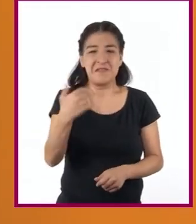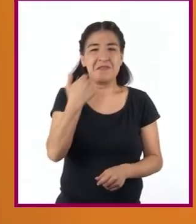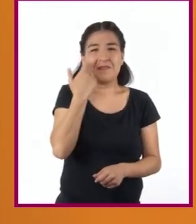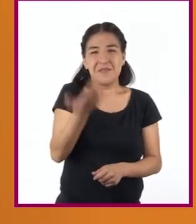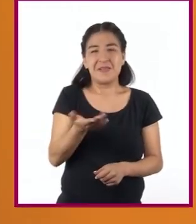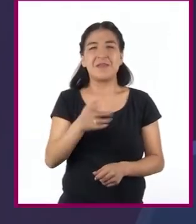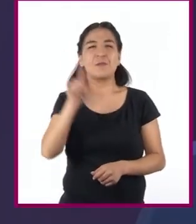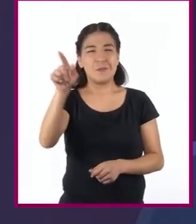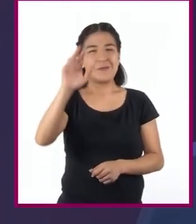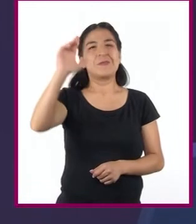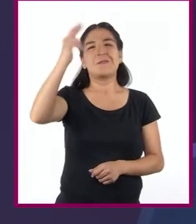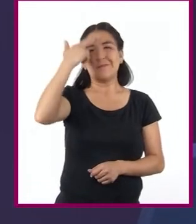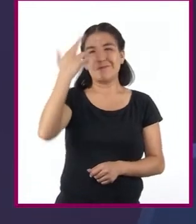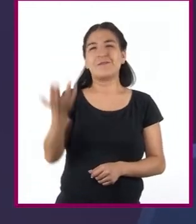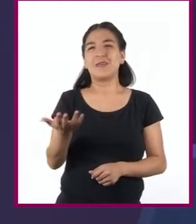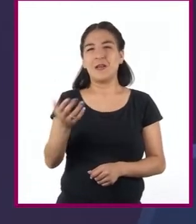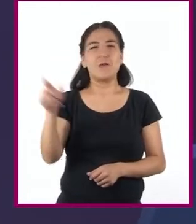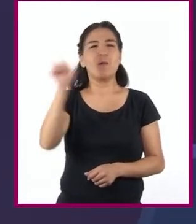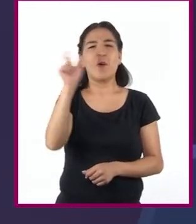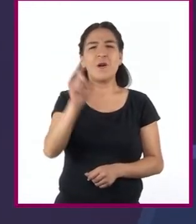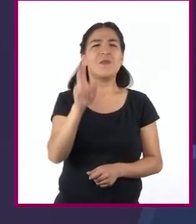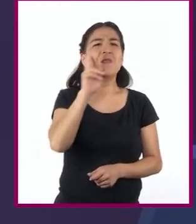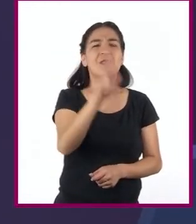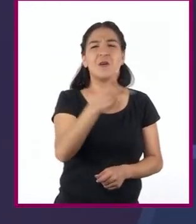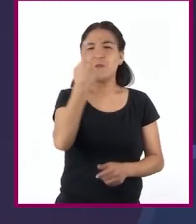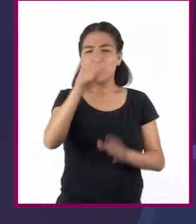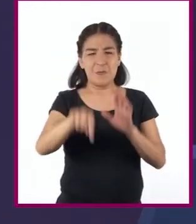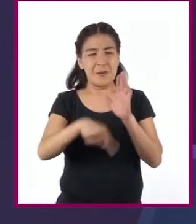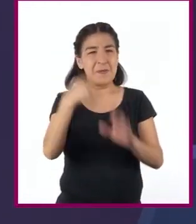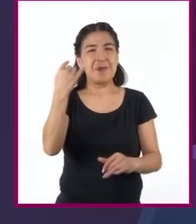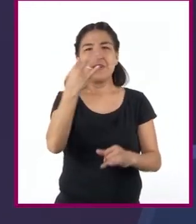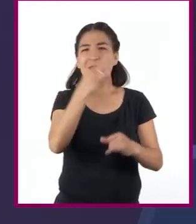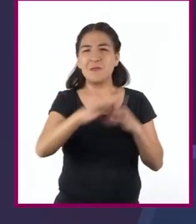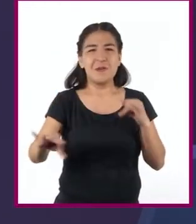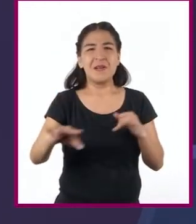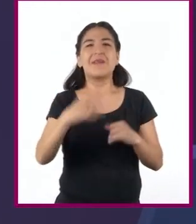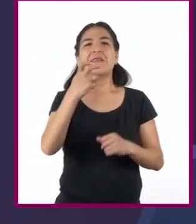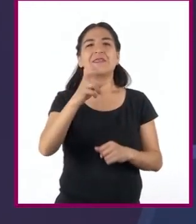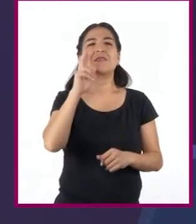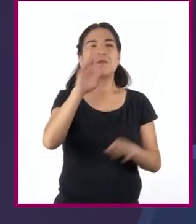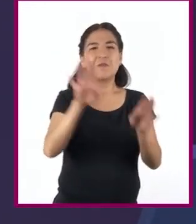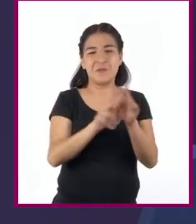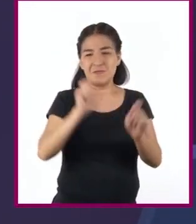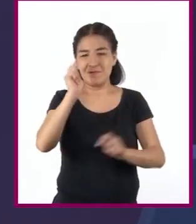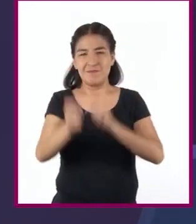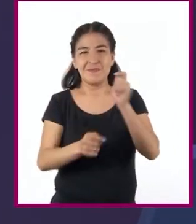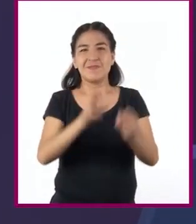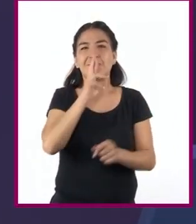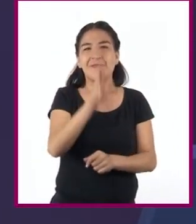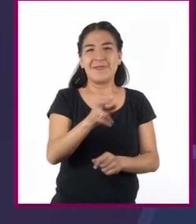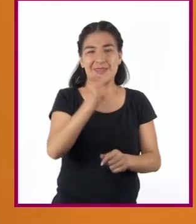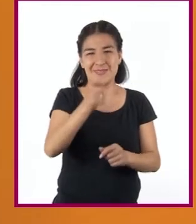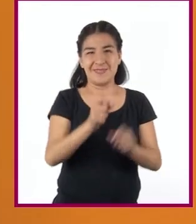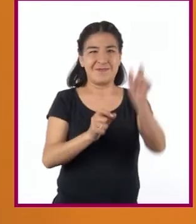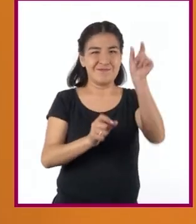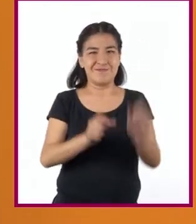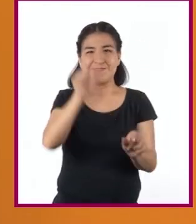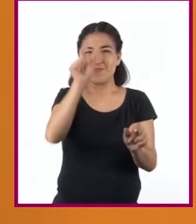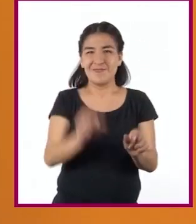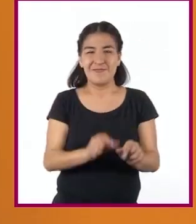recuerda ¿cuándo viste por última vez una interpretación de resultados de manera gráfica?